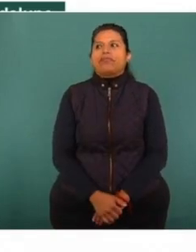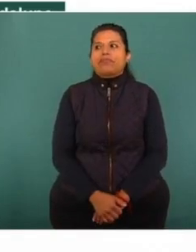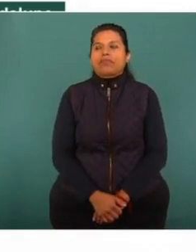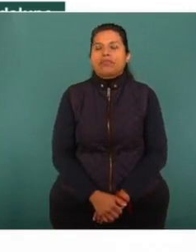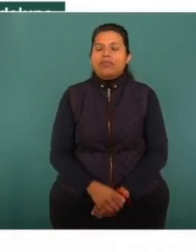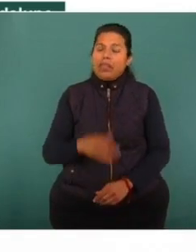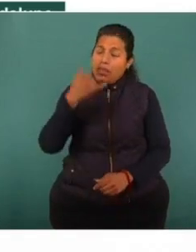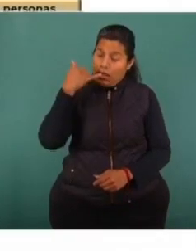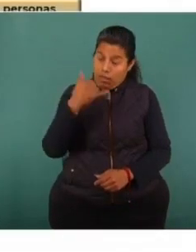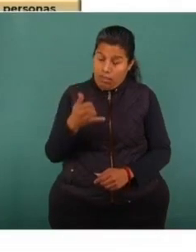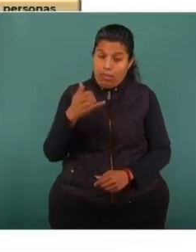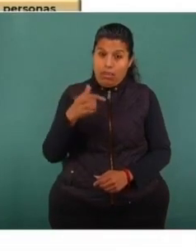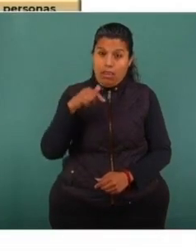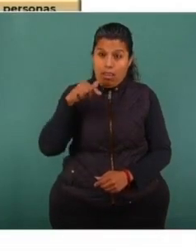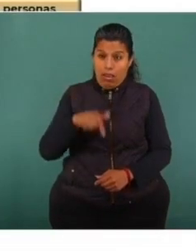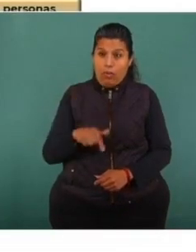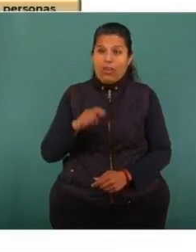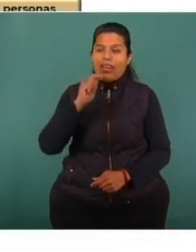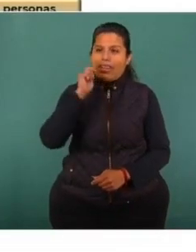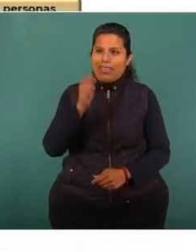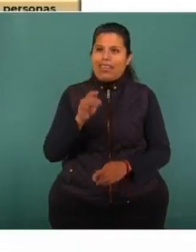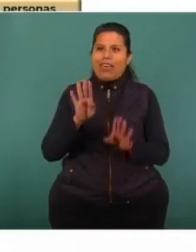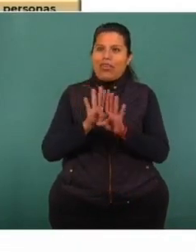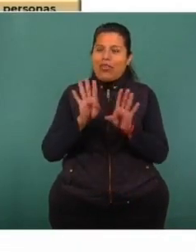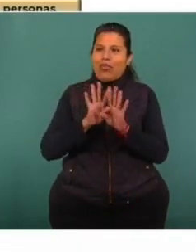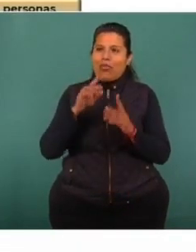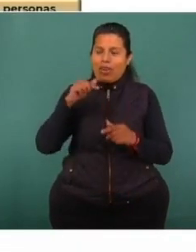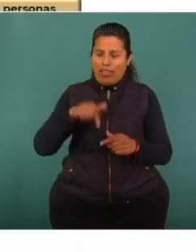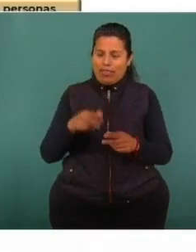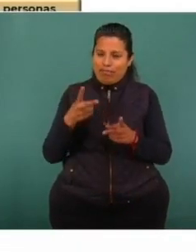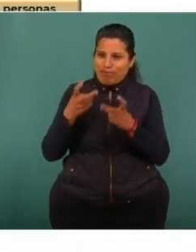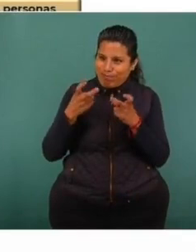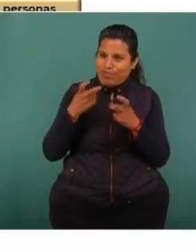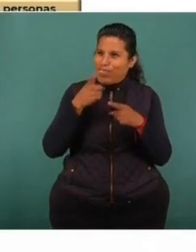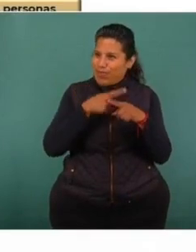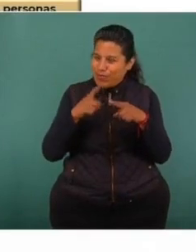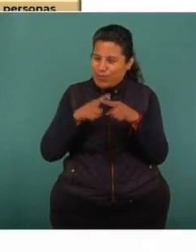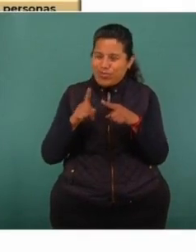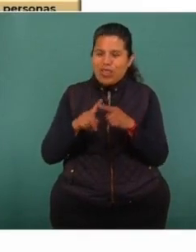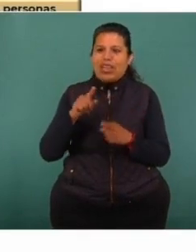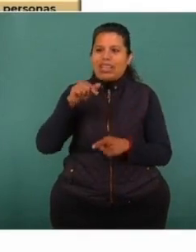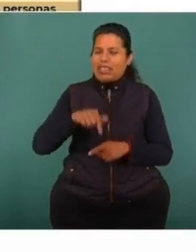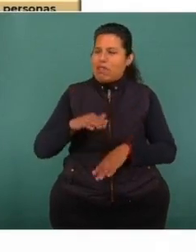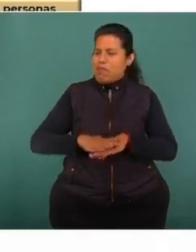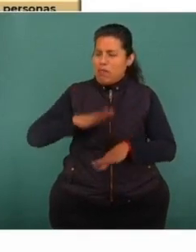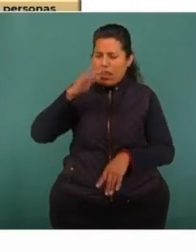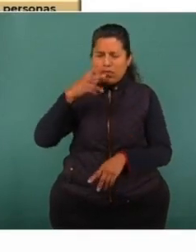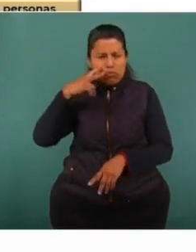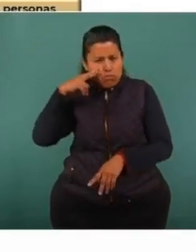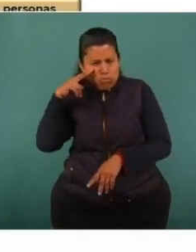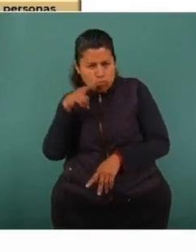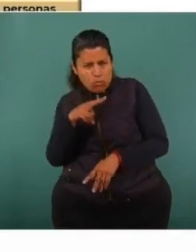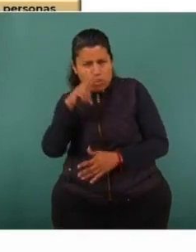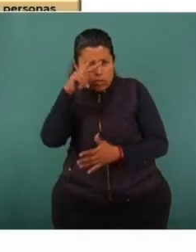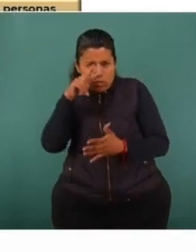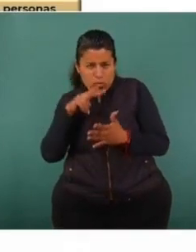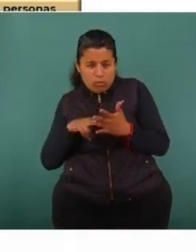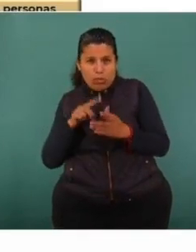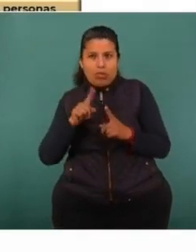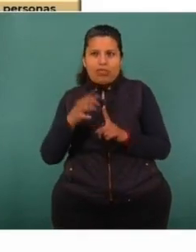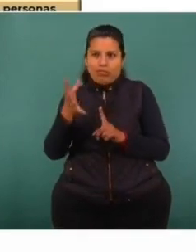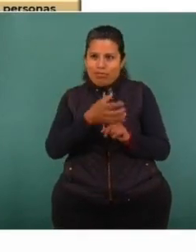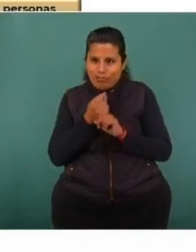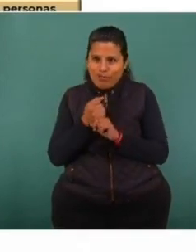En lo que se refiere a los delitos de incidencia en el estado, los que más llaman la atención, desde luego la extorsión,